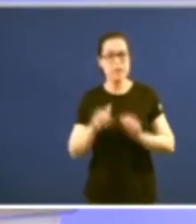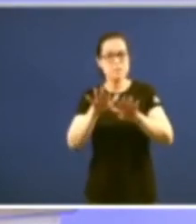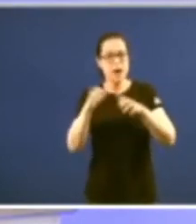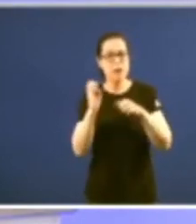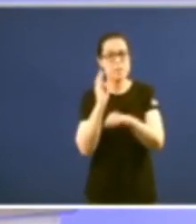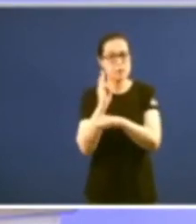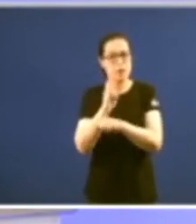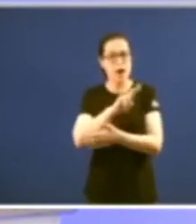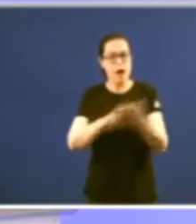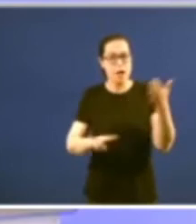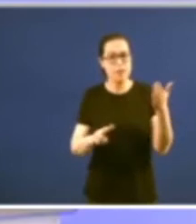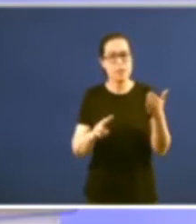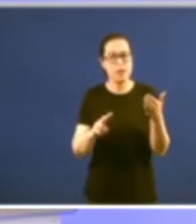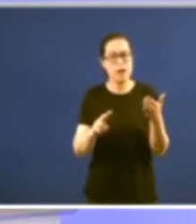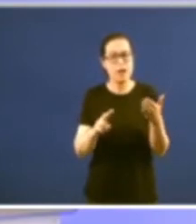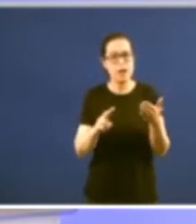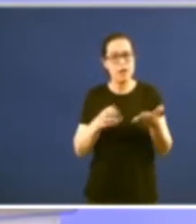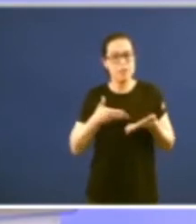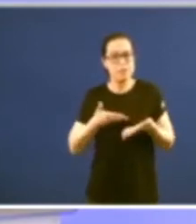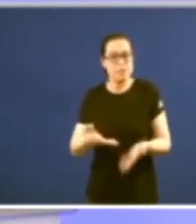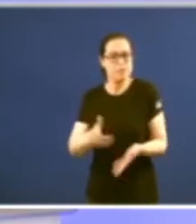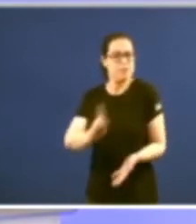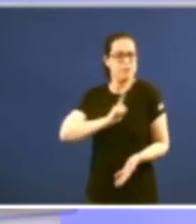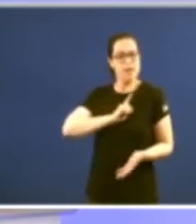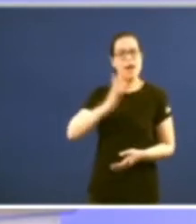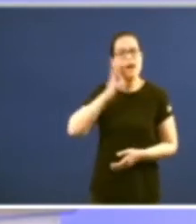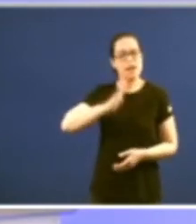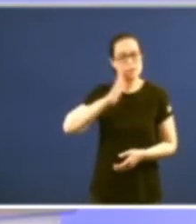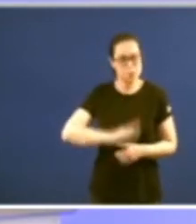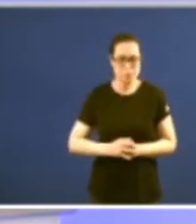Galicia que me trata sempre con un gran cariño que seguro que non merezo